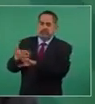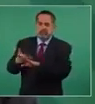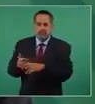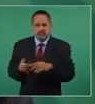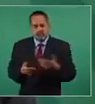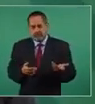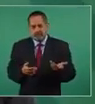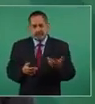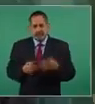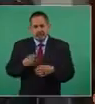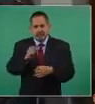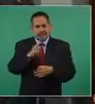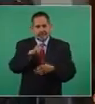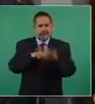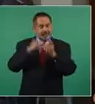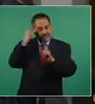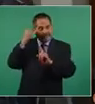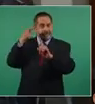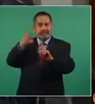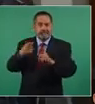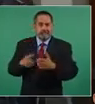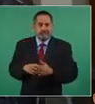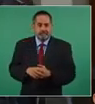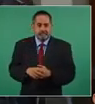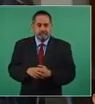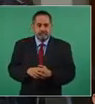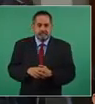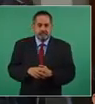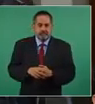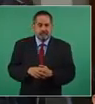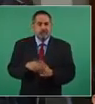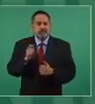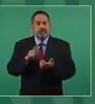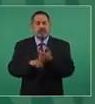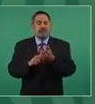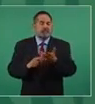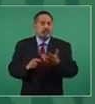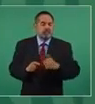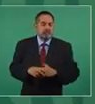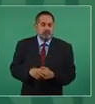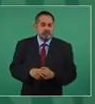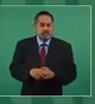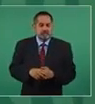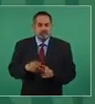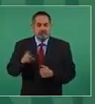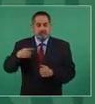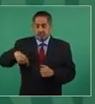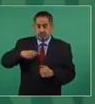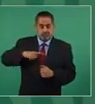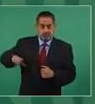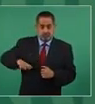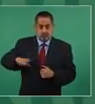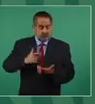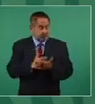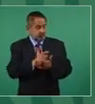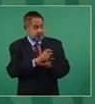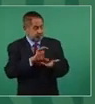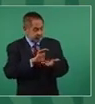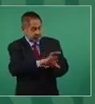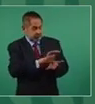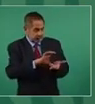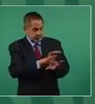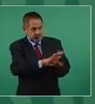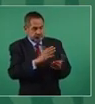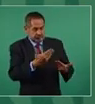más un asunto ideológico, es que ya no reciben el dinero